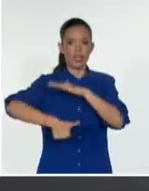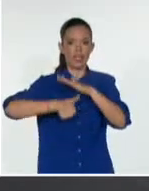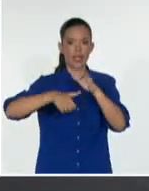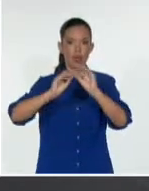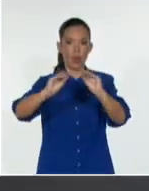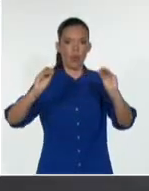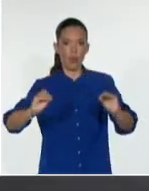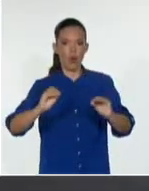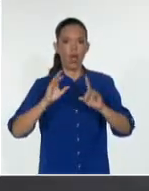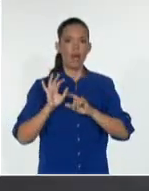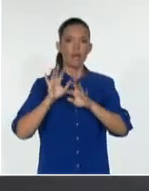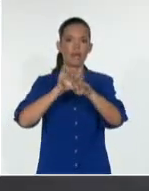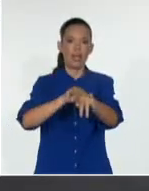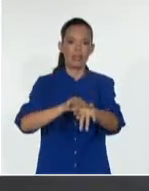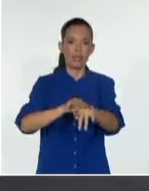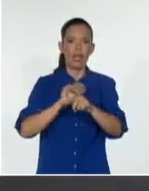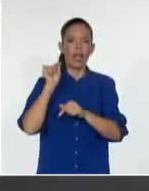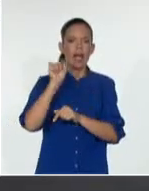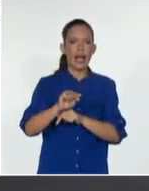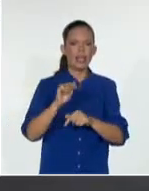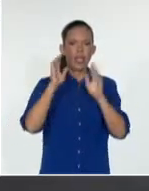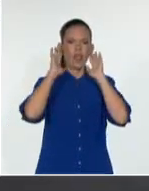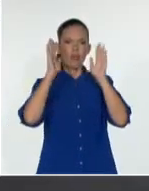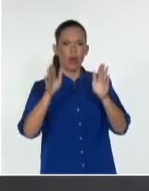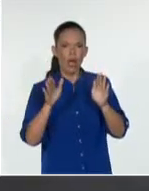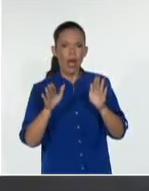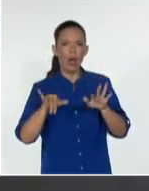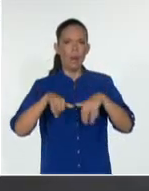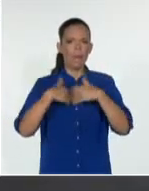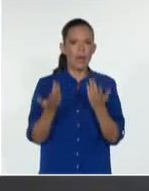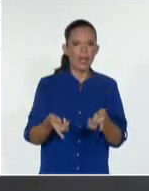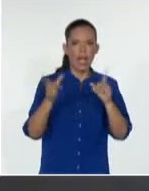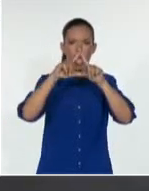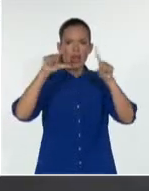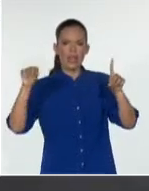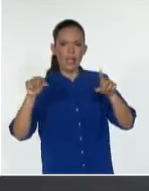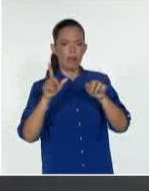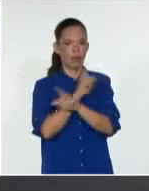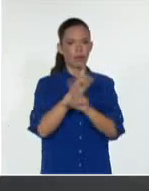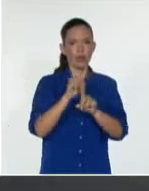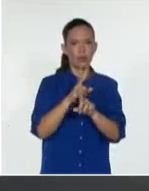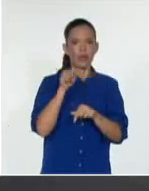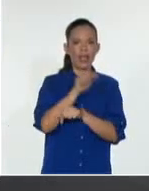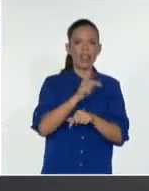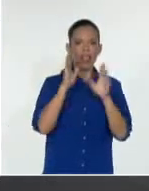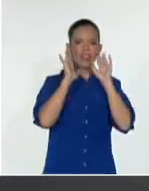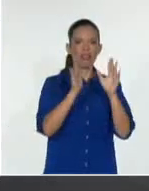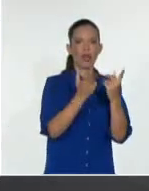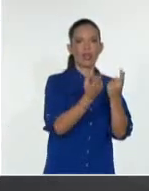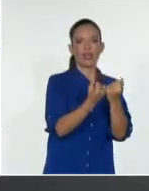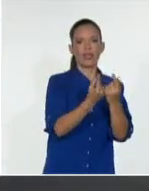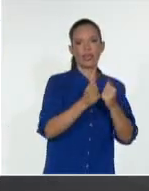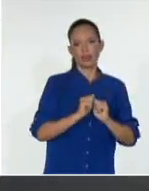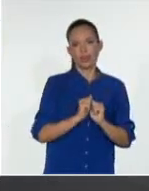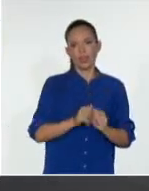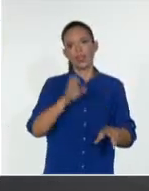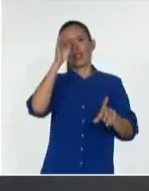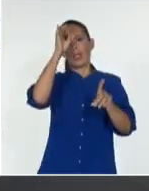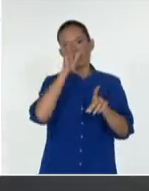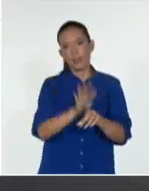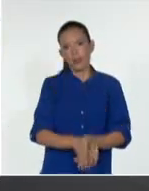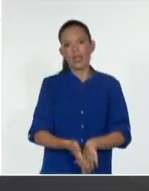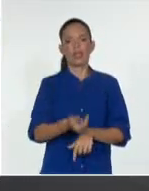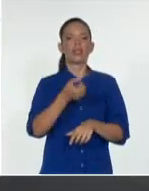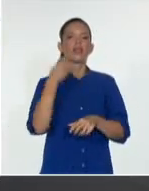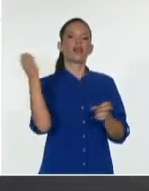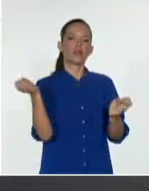es cuánto dinero se va a gastar el gobierno en la logística y terminan pasando lista para cuestionar incluso el poder de convocatoria, cuando